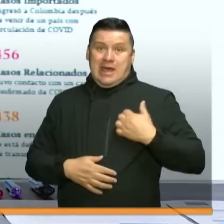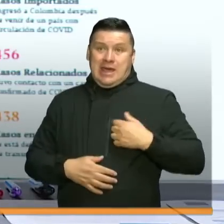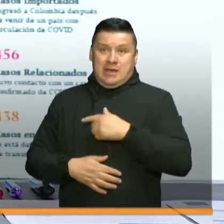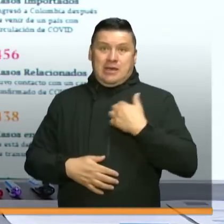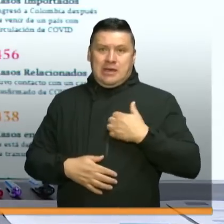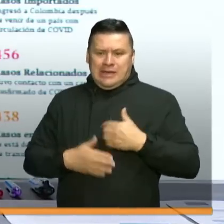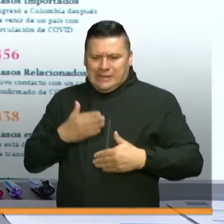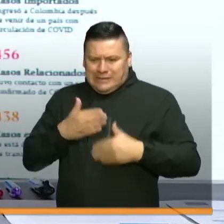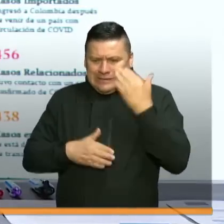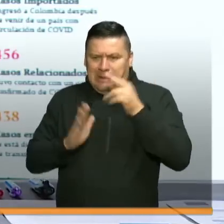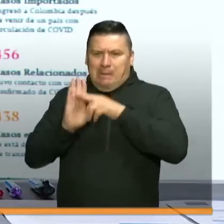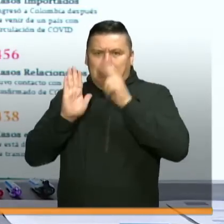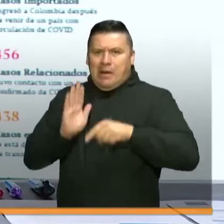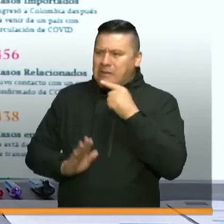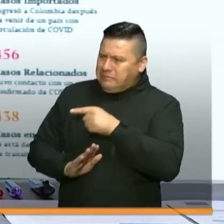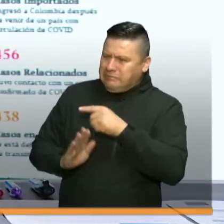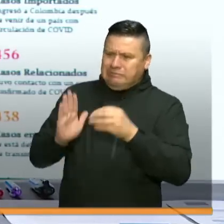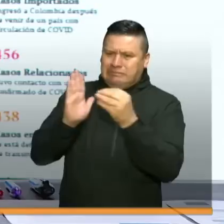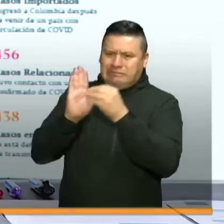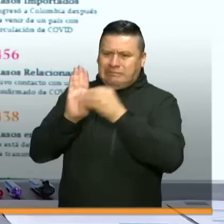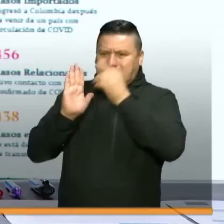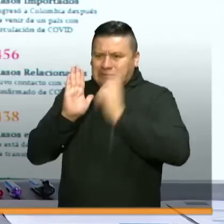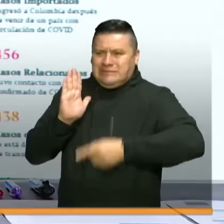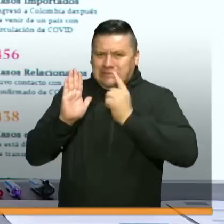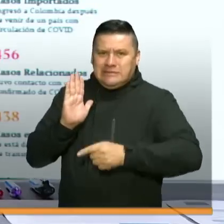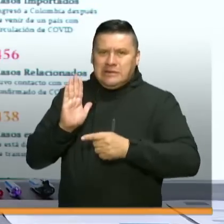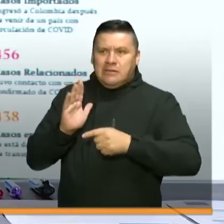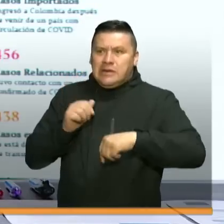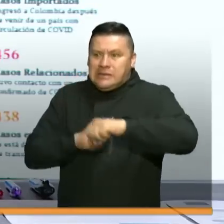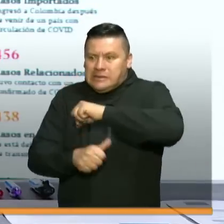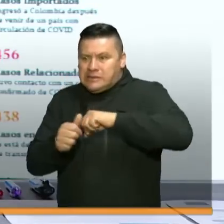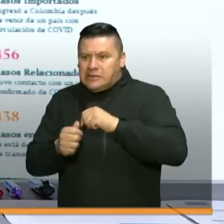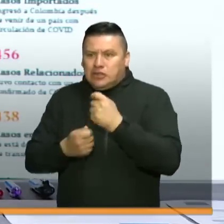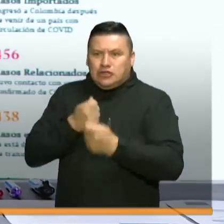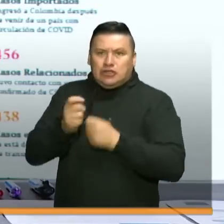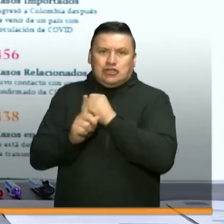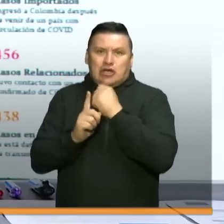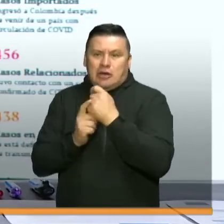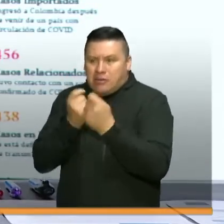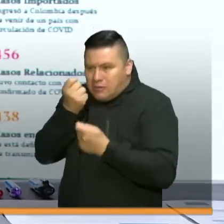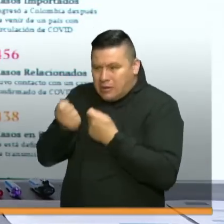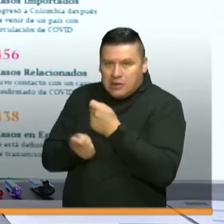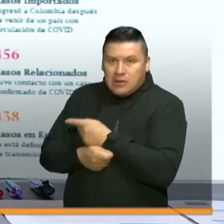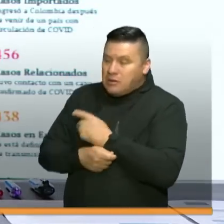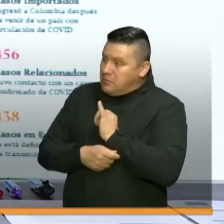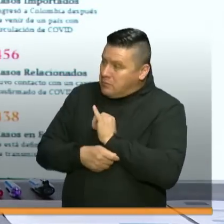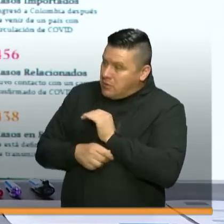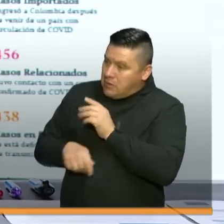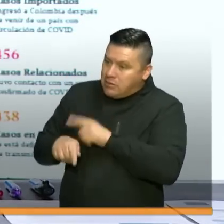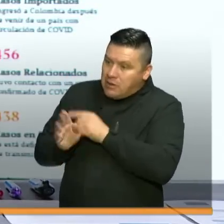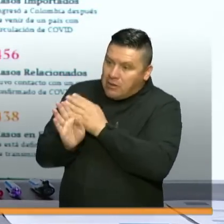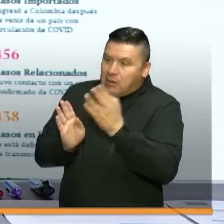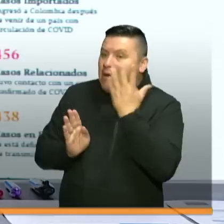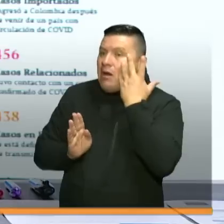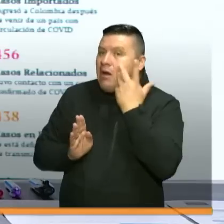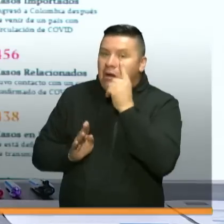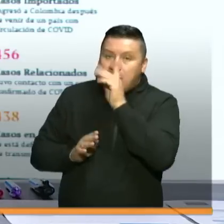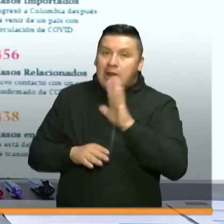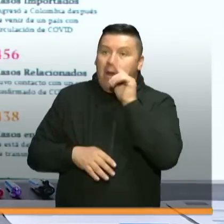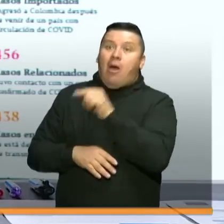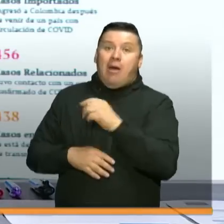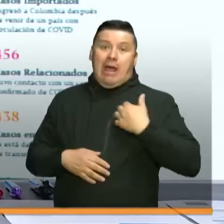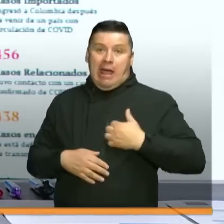están empezando a tomar unas medidas también para mantener la productividad en la sociedad una vez ellos concluyan también el periodo de cuarentena nacional.